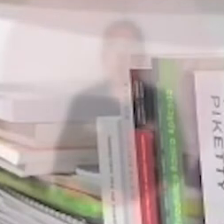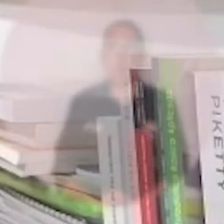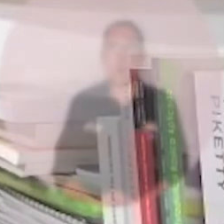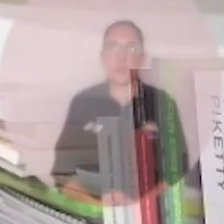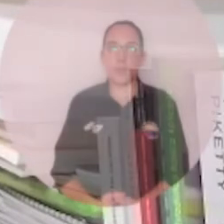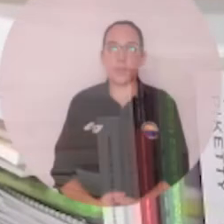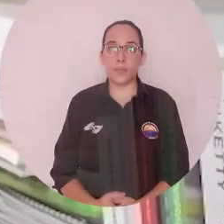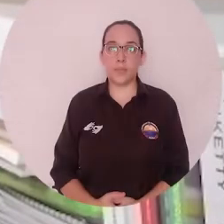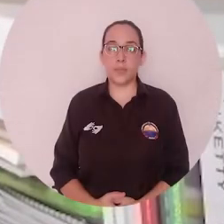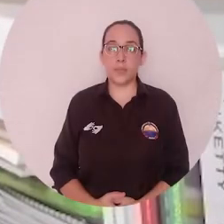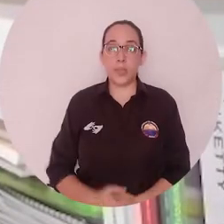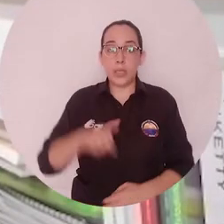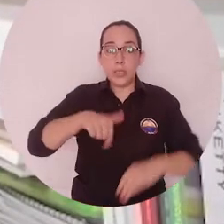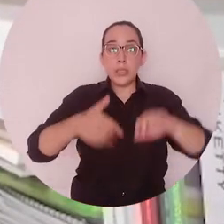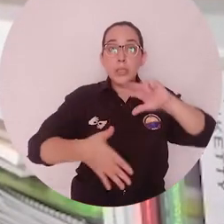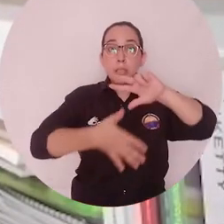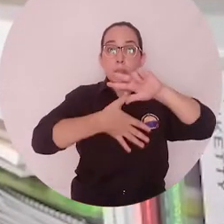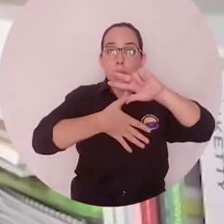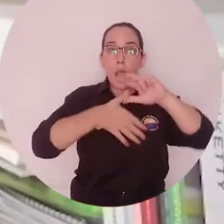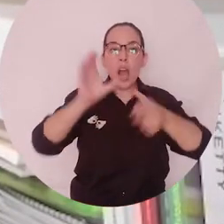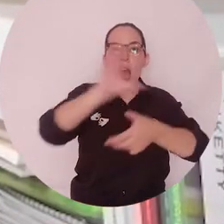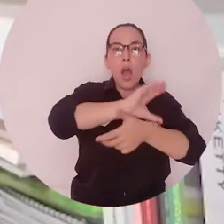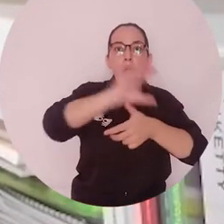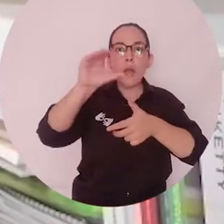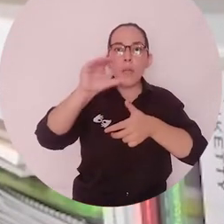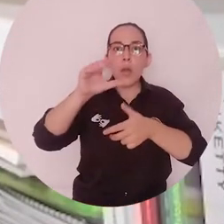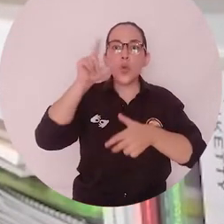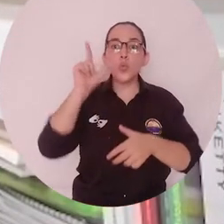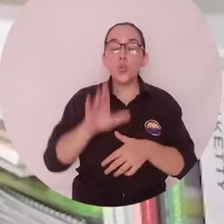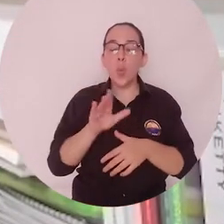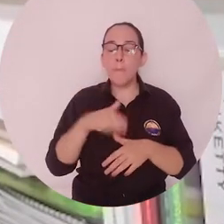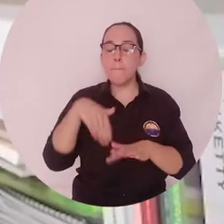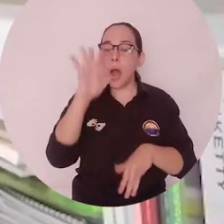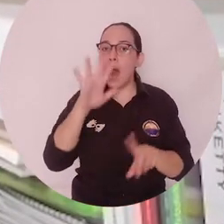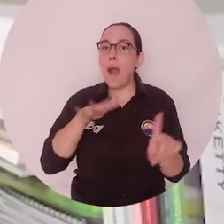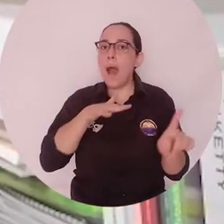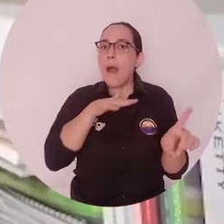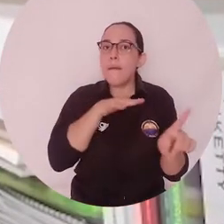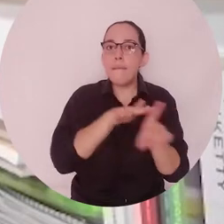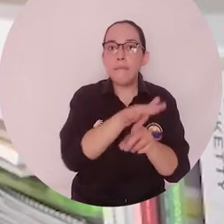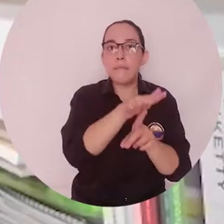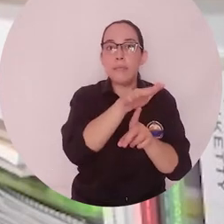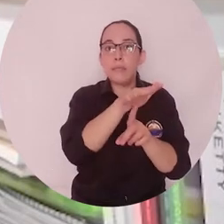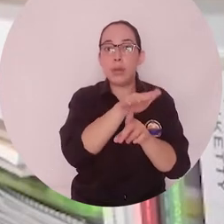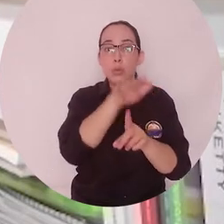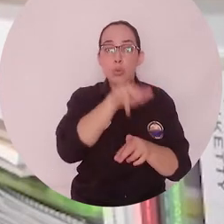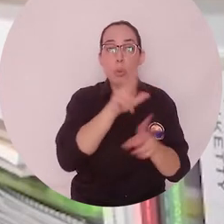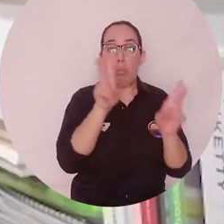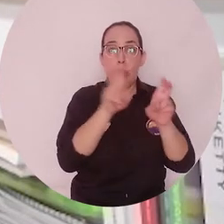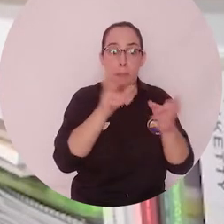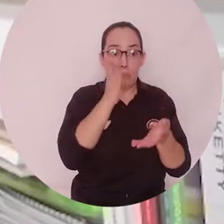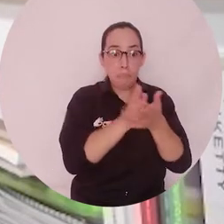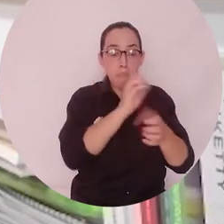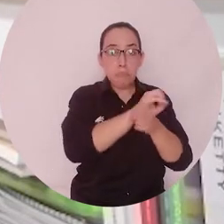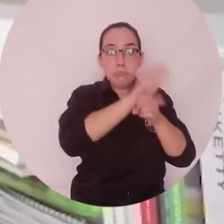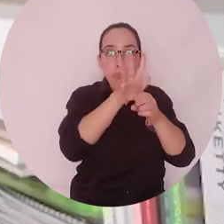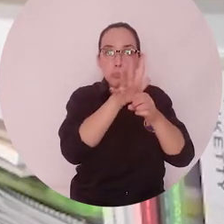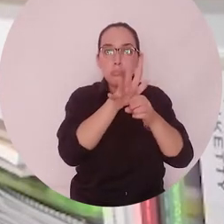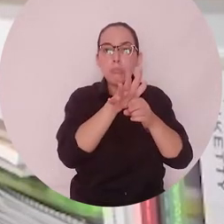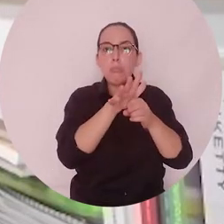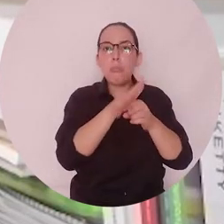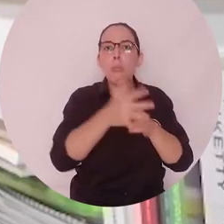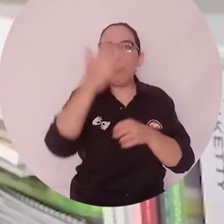Latinoamérica y el Caribe es una de las regiones del mundo más afectadas en el marco de la pandemia, especialmente por la